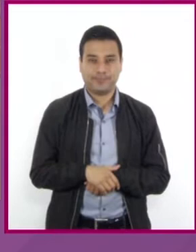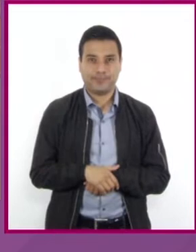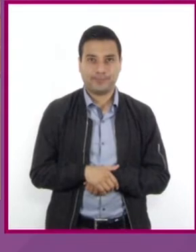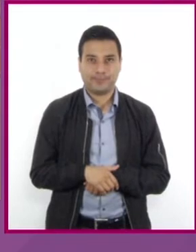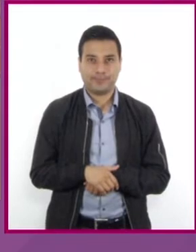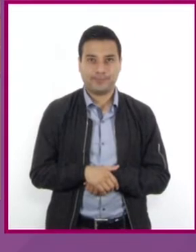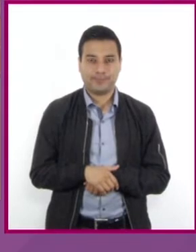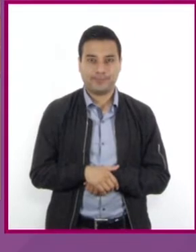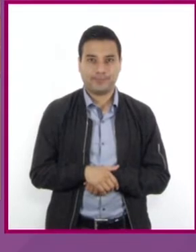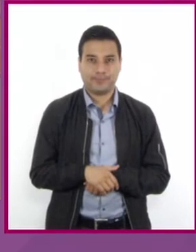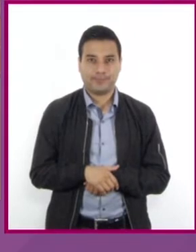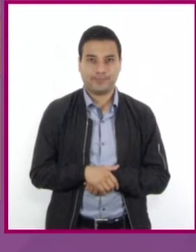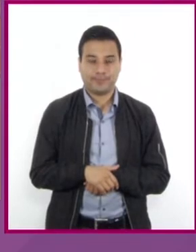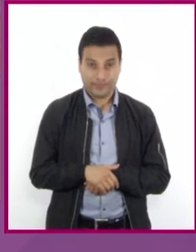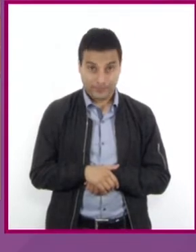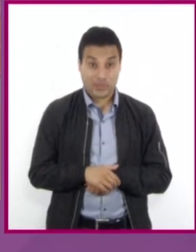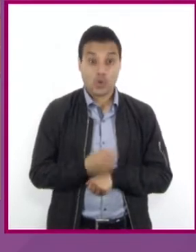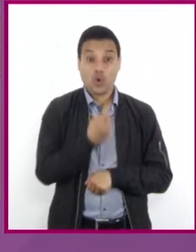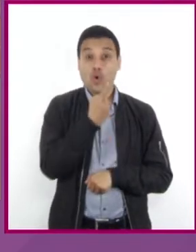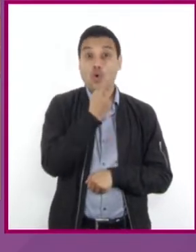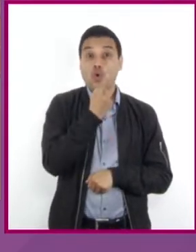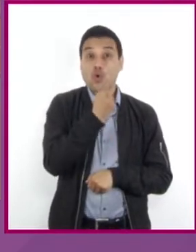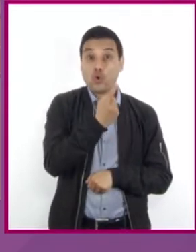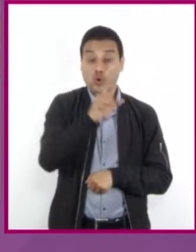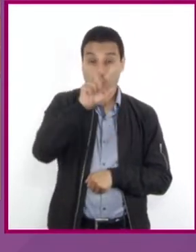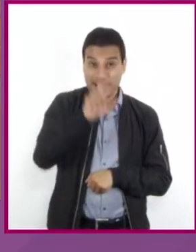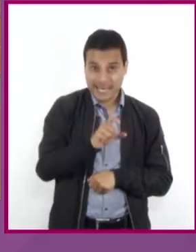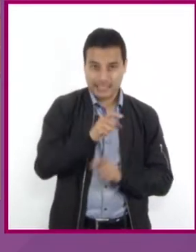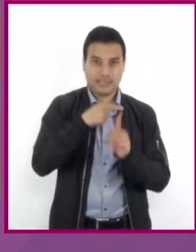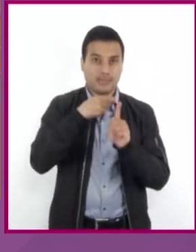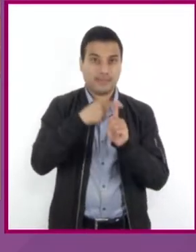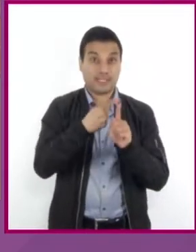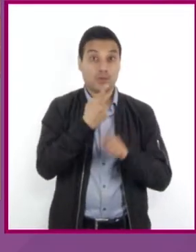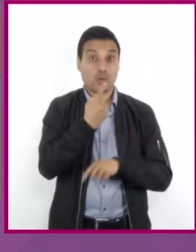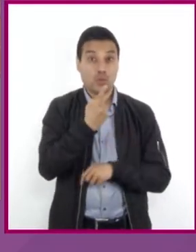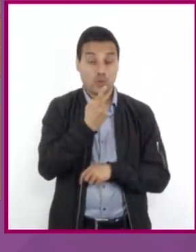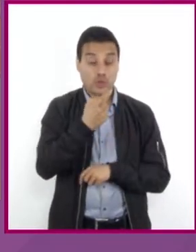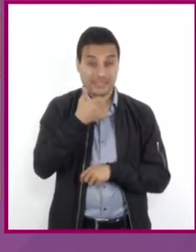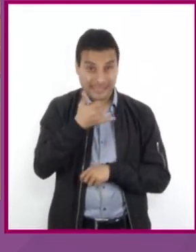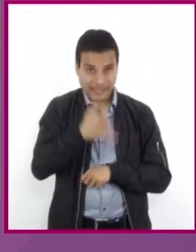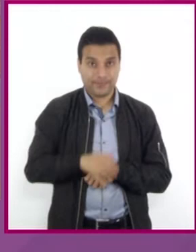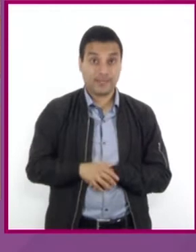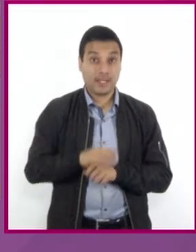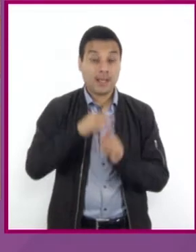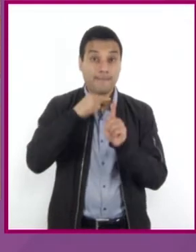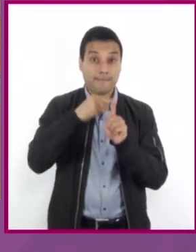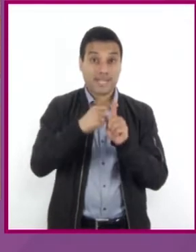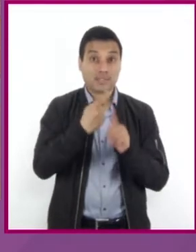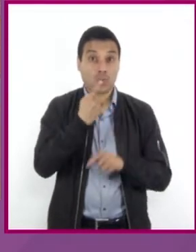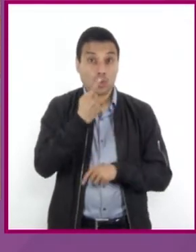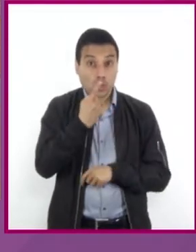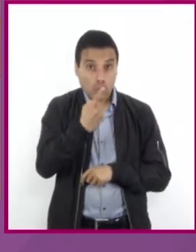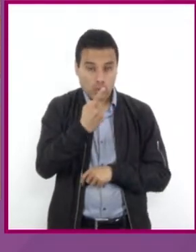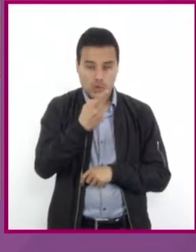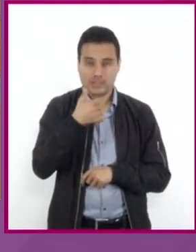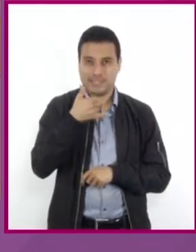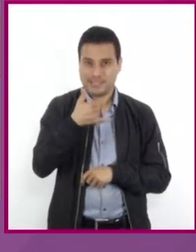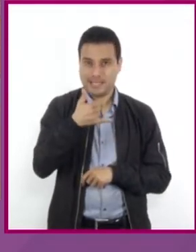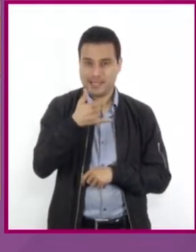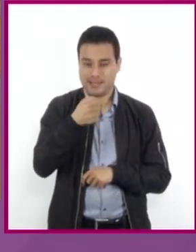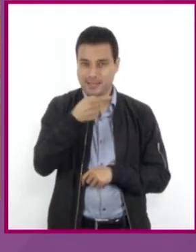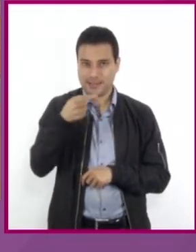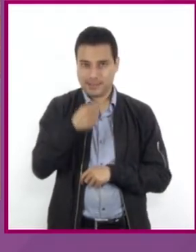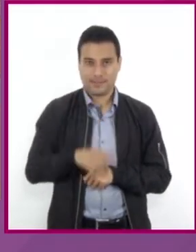quedando 1x más 1y más 1y negativa igual a 27